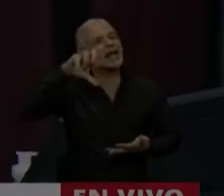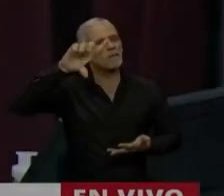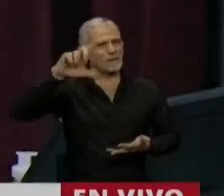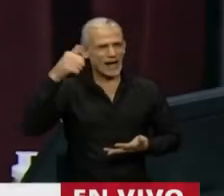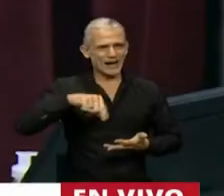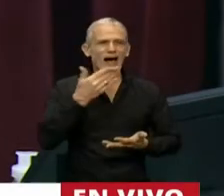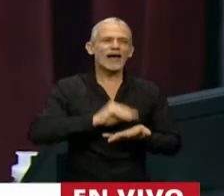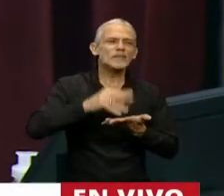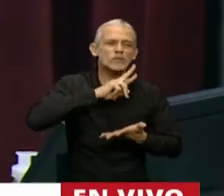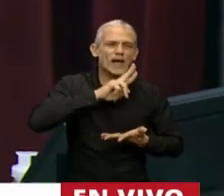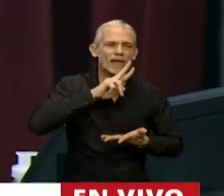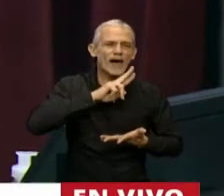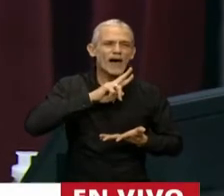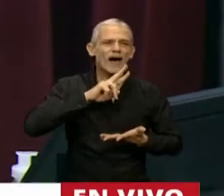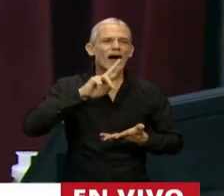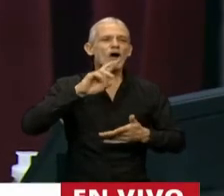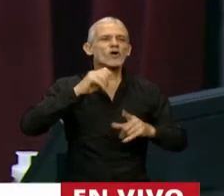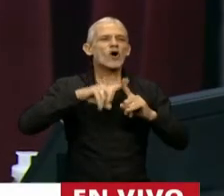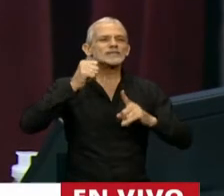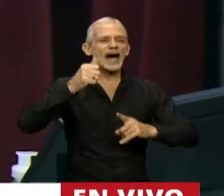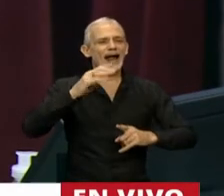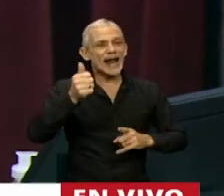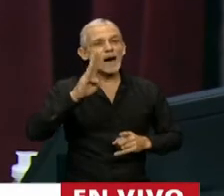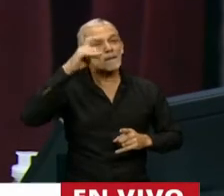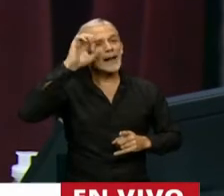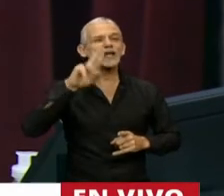Tiene la palabra la diputada Roxana Andrea Bertone.